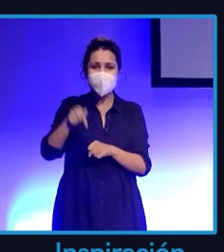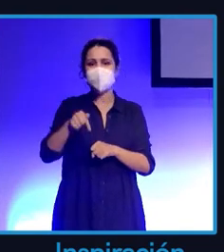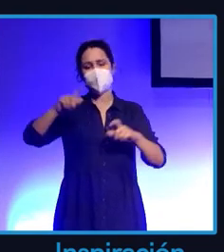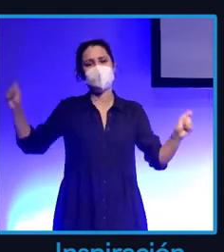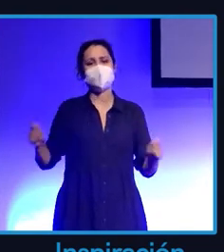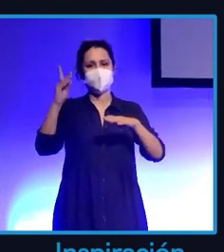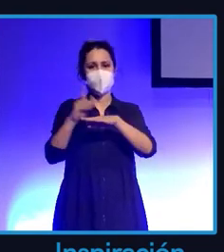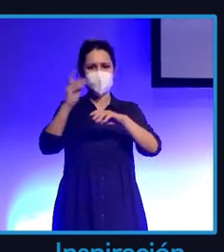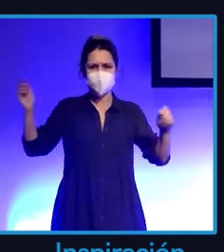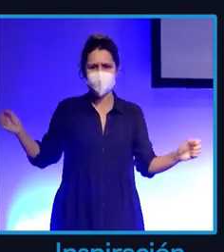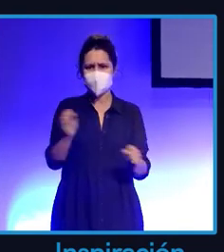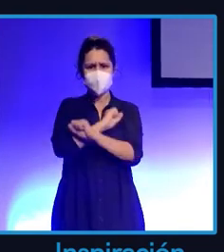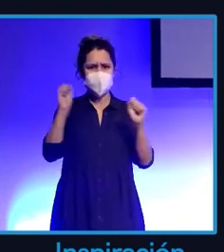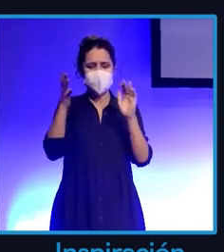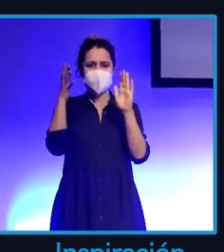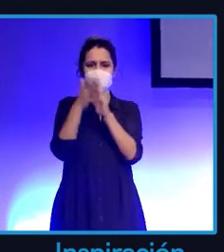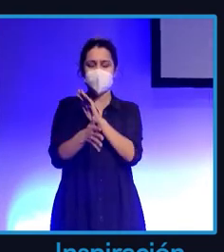sobre todo en el influencer marketing.